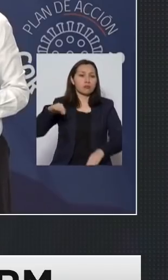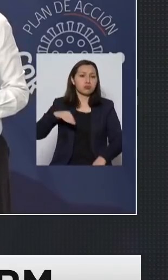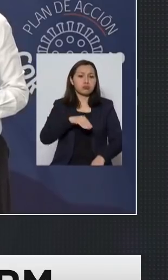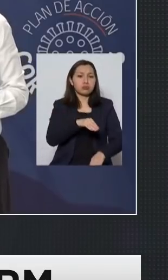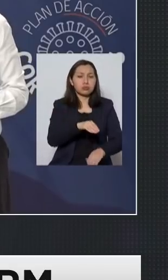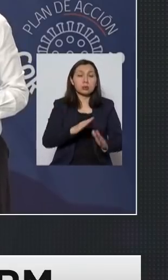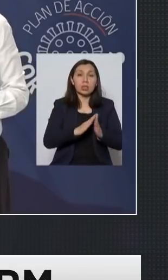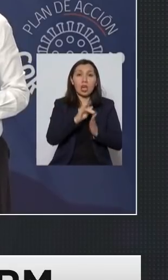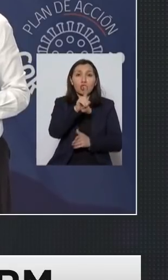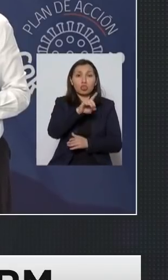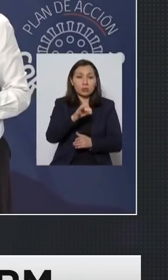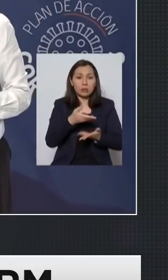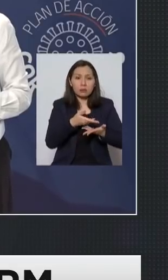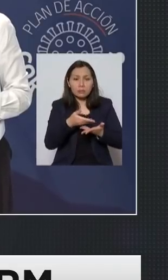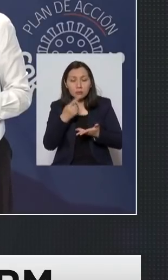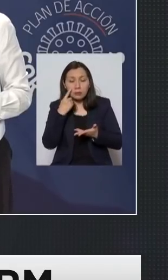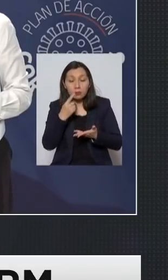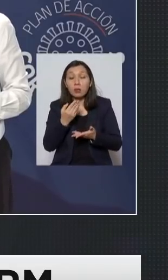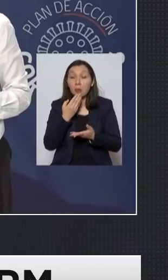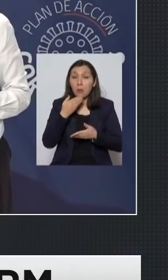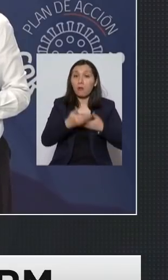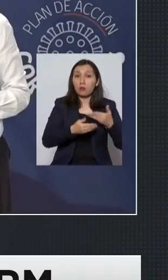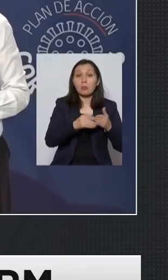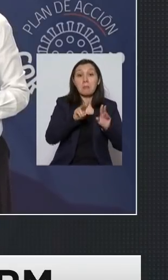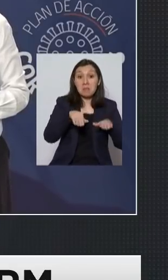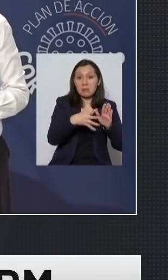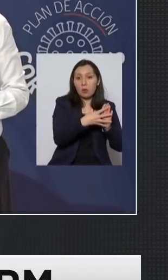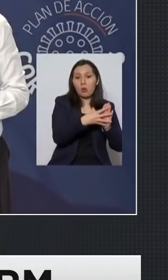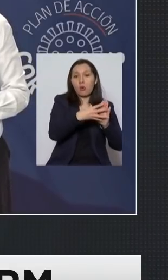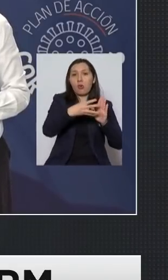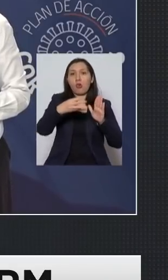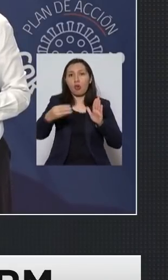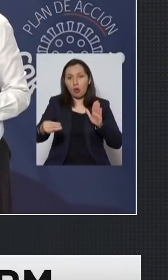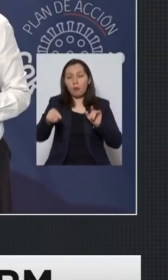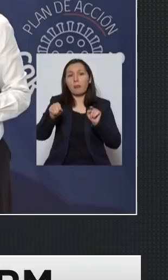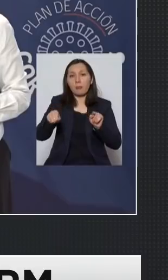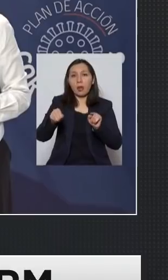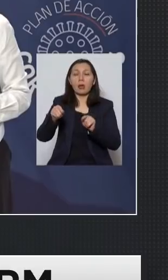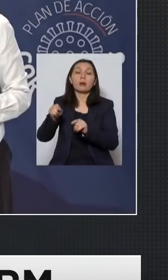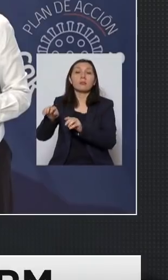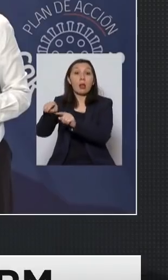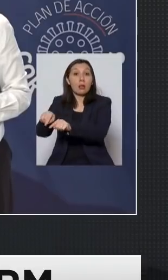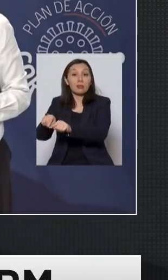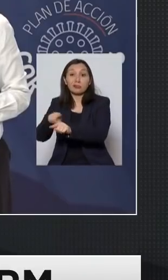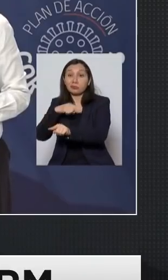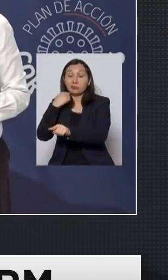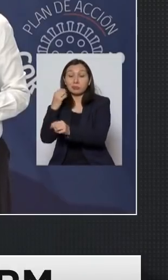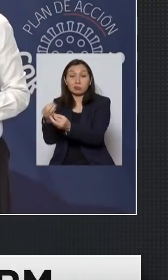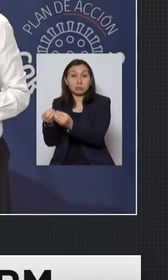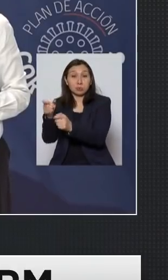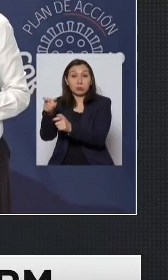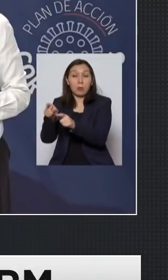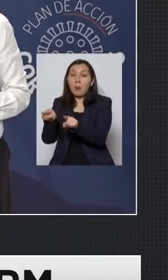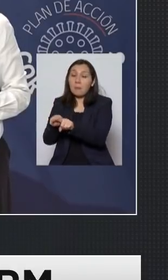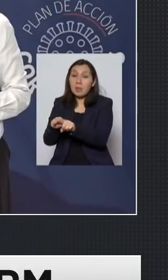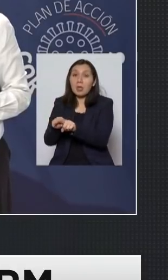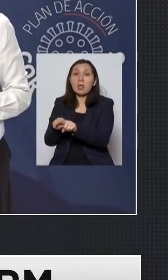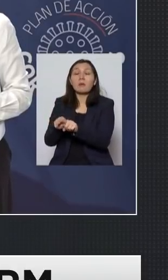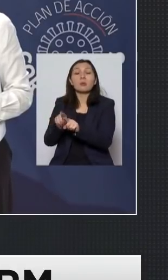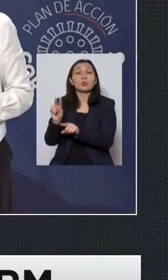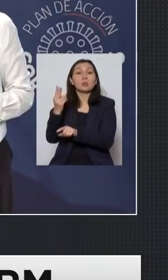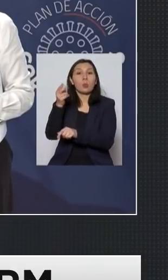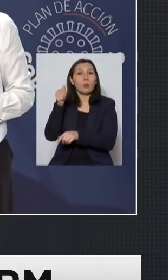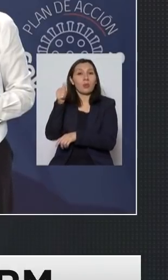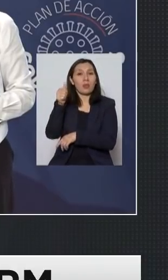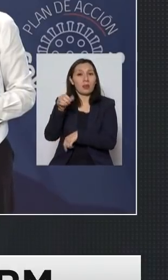José está funcionando y tenemos que replicar lo mismo y referir como ocurrió el subdirector